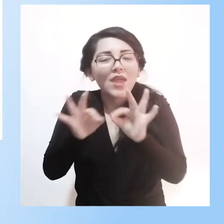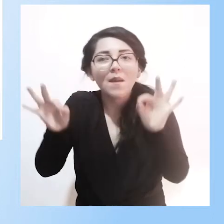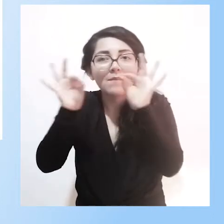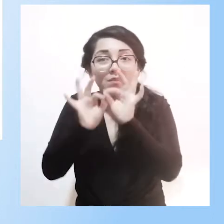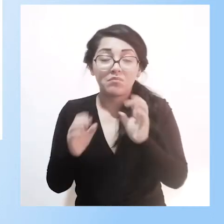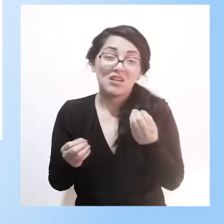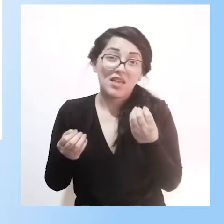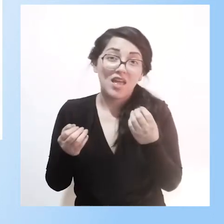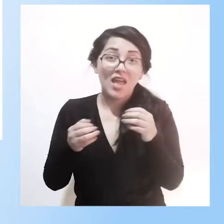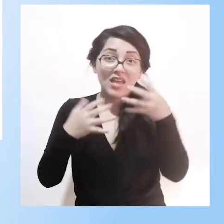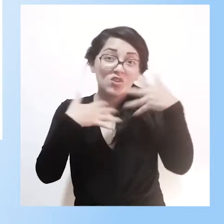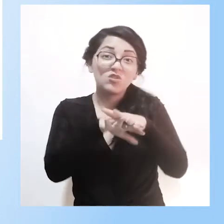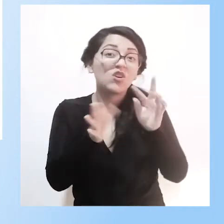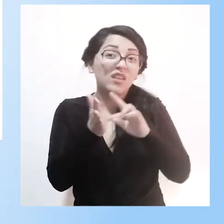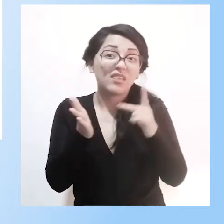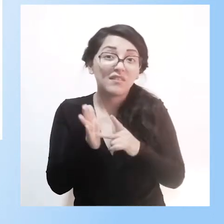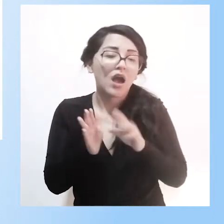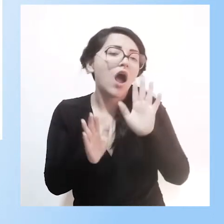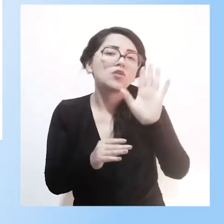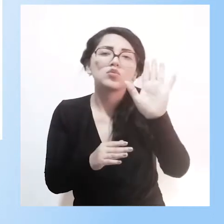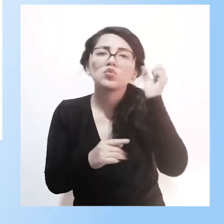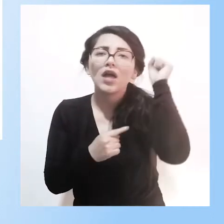inclusión no es solo el derecho a la educación.